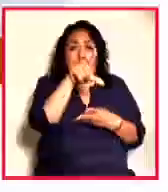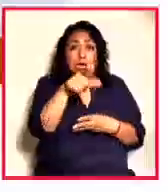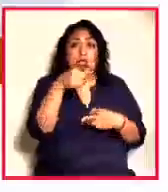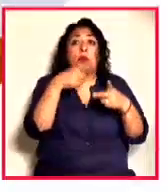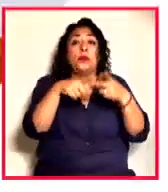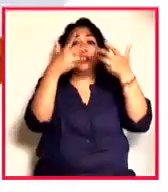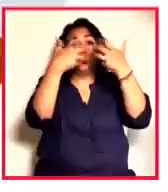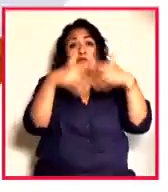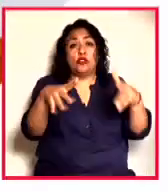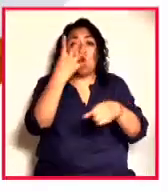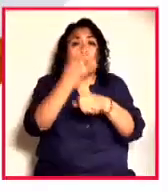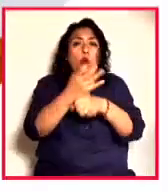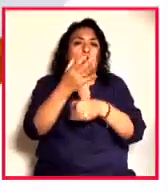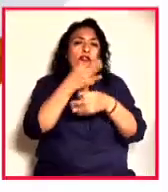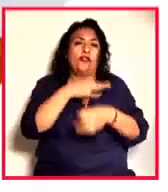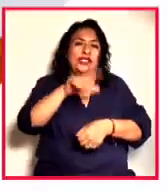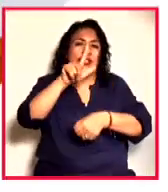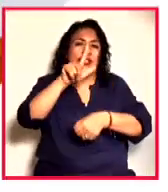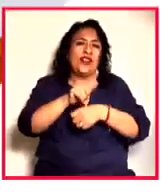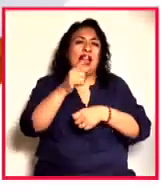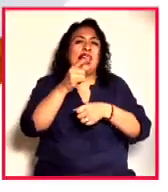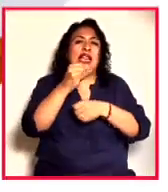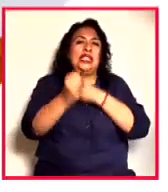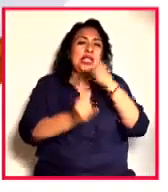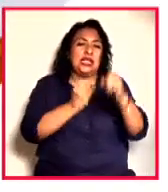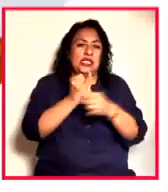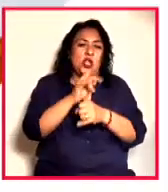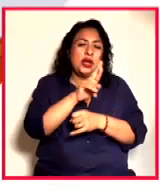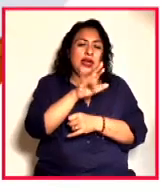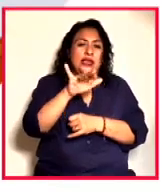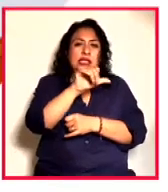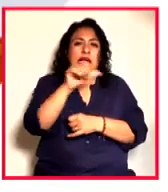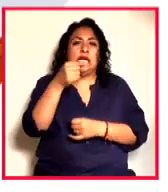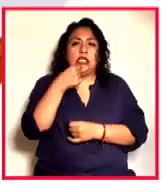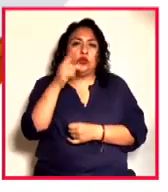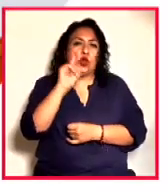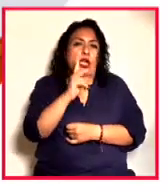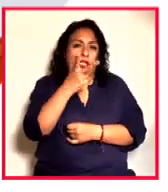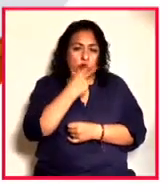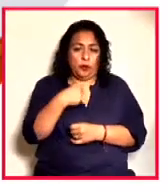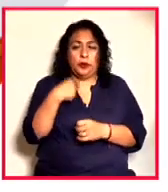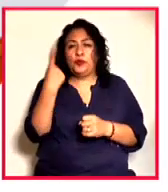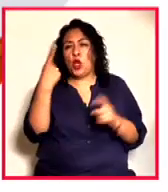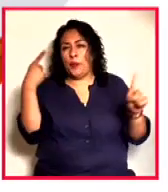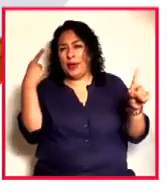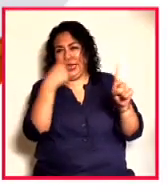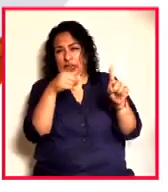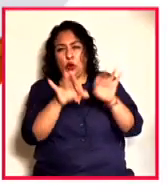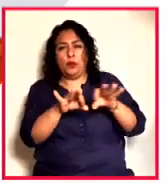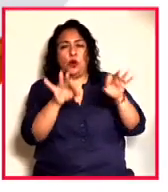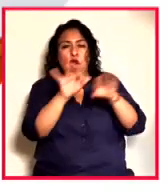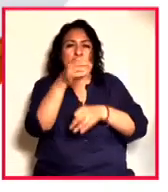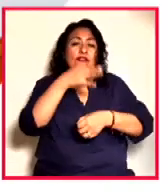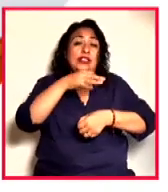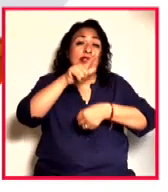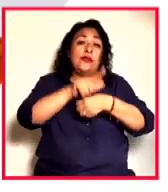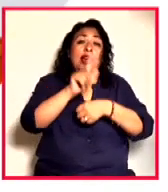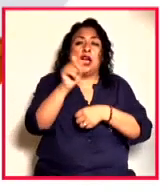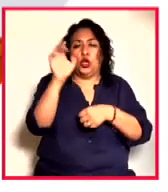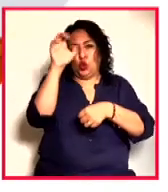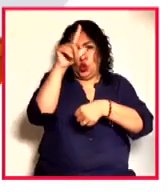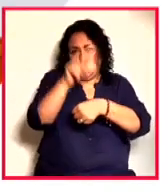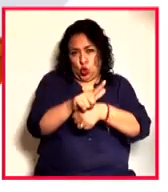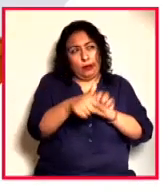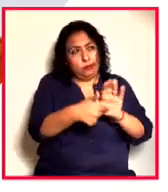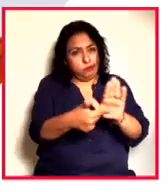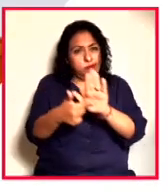cuarto Festival Internacional Raíces para Niños y Niñas. Uno de los objetivos principales del festival es llevar la cultura y